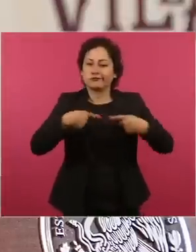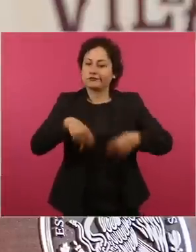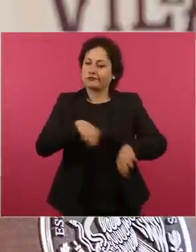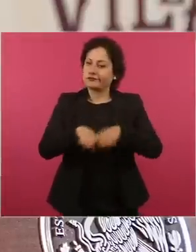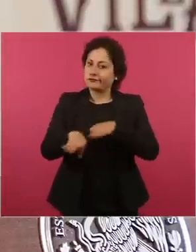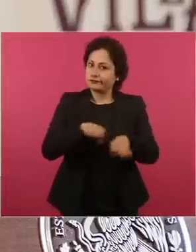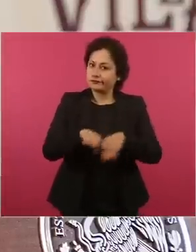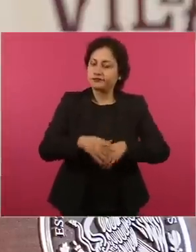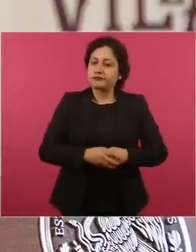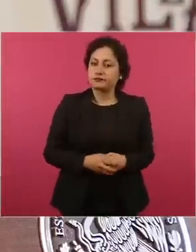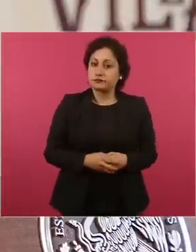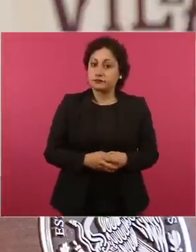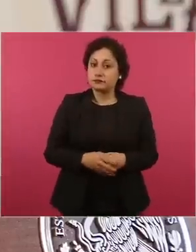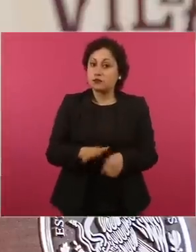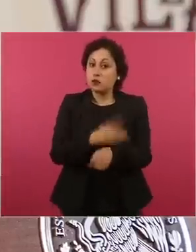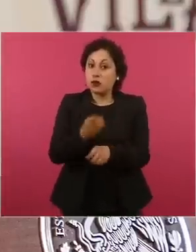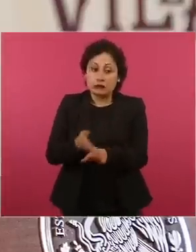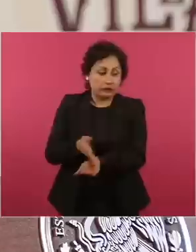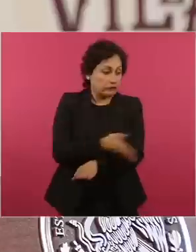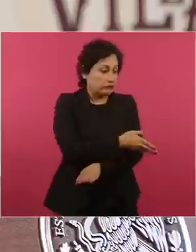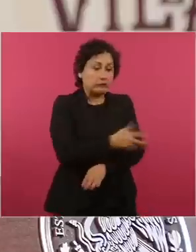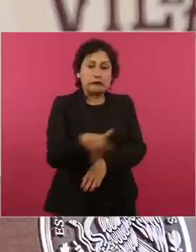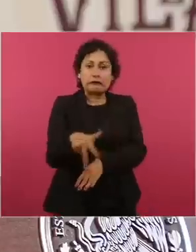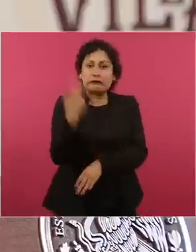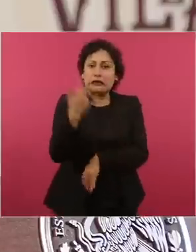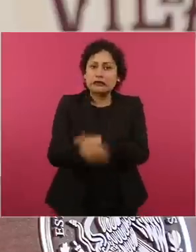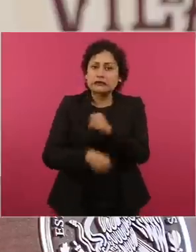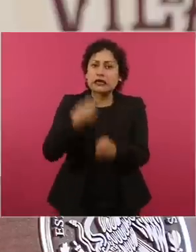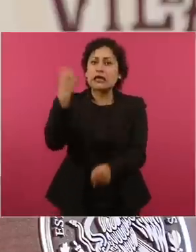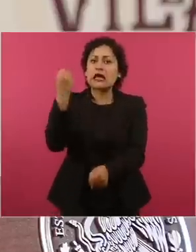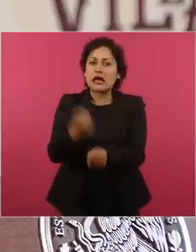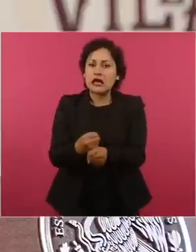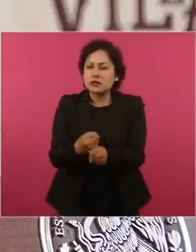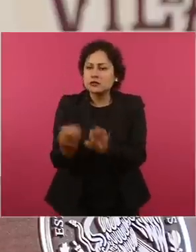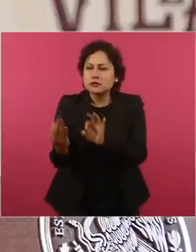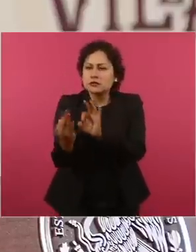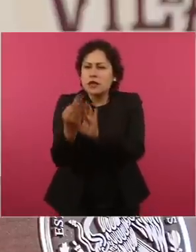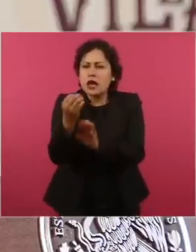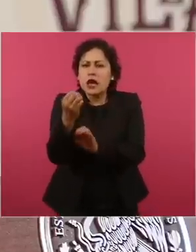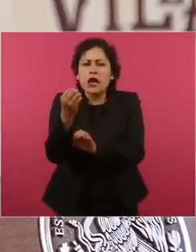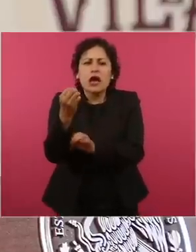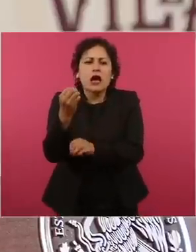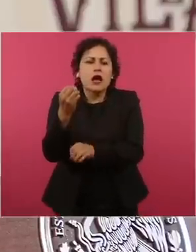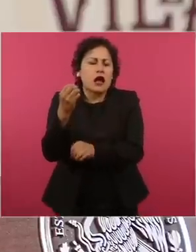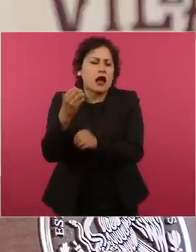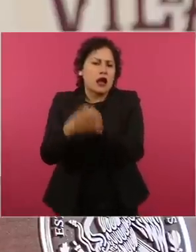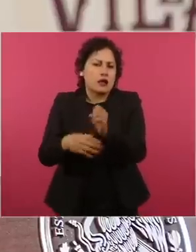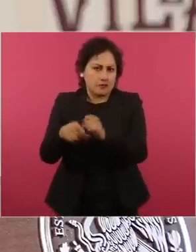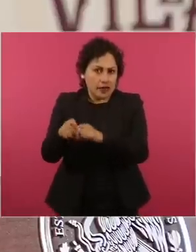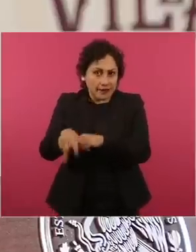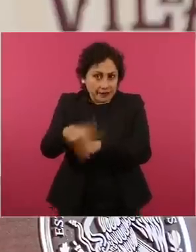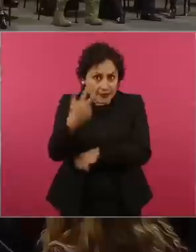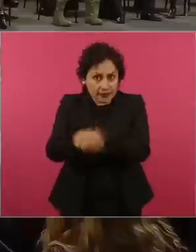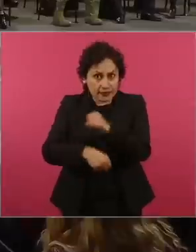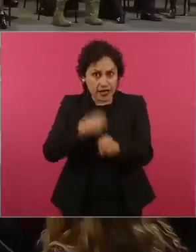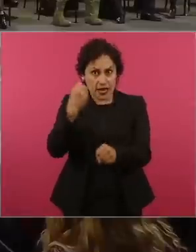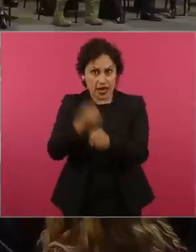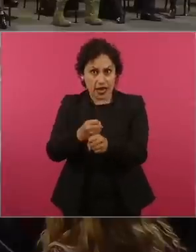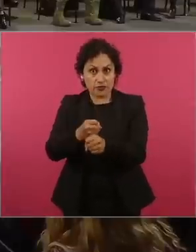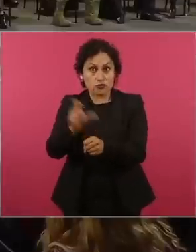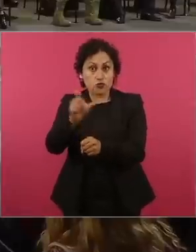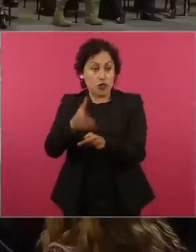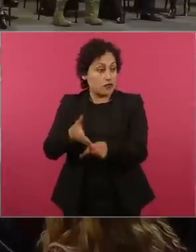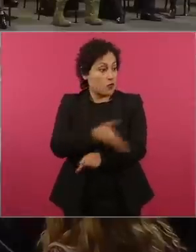Hoy se cumplen casi 13 años, estamos a unos días de que se cumplan 13 años del cierre de operaciones de nuestra Mexicana de